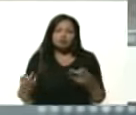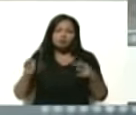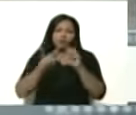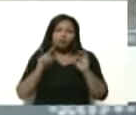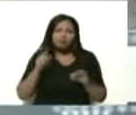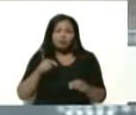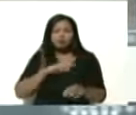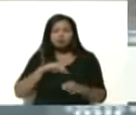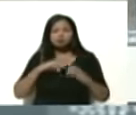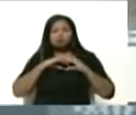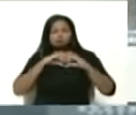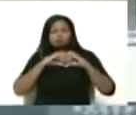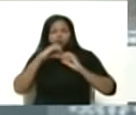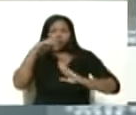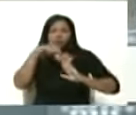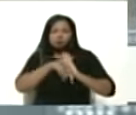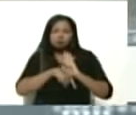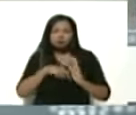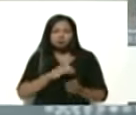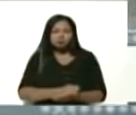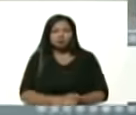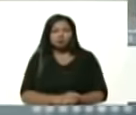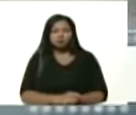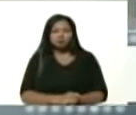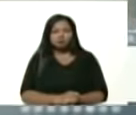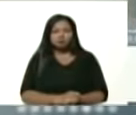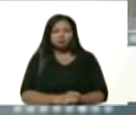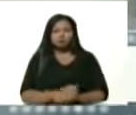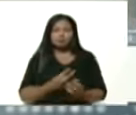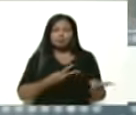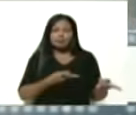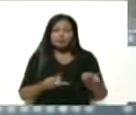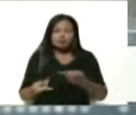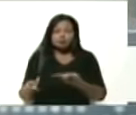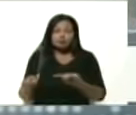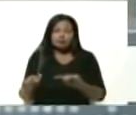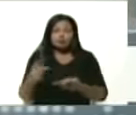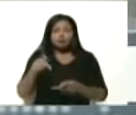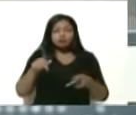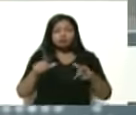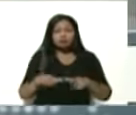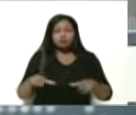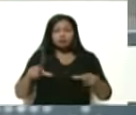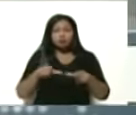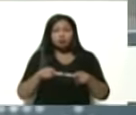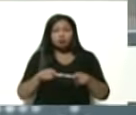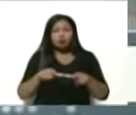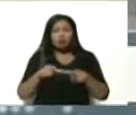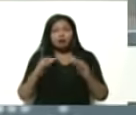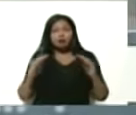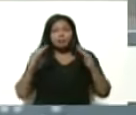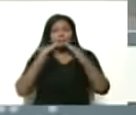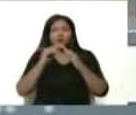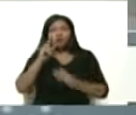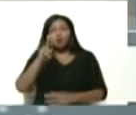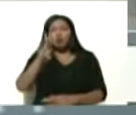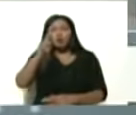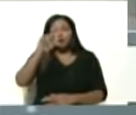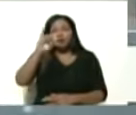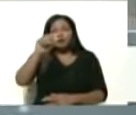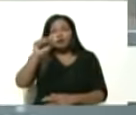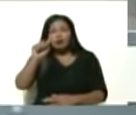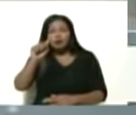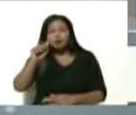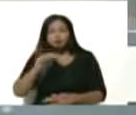nuestro corazón bienvenidos a lo que es en este momento el galpón de uria la uria